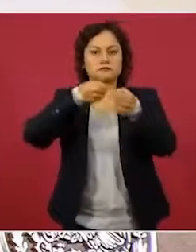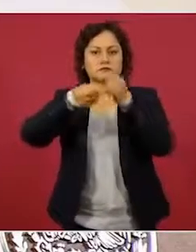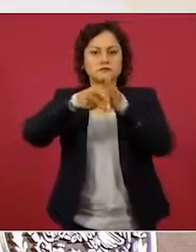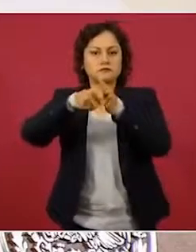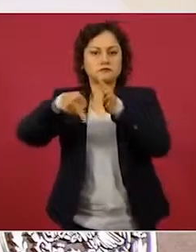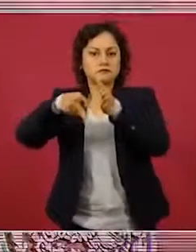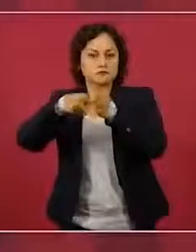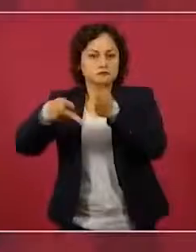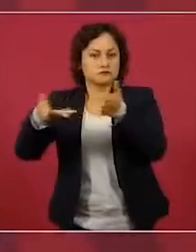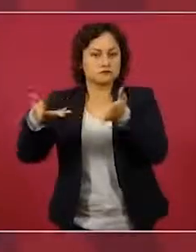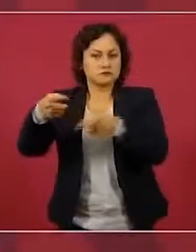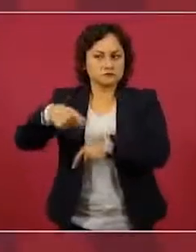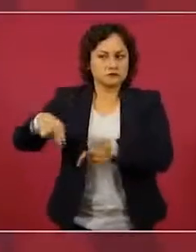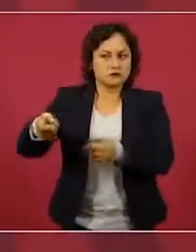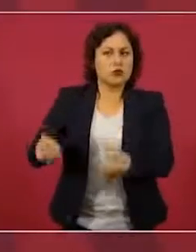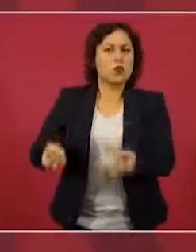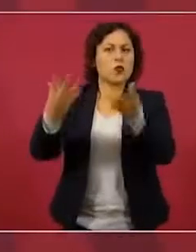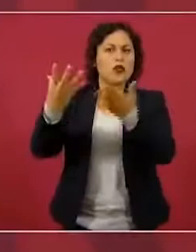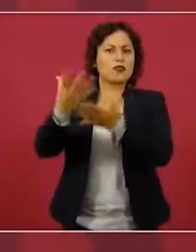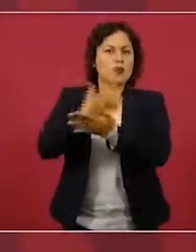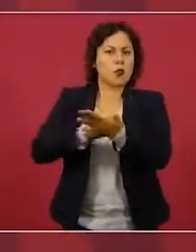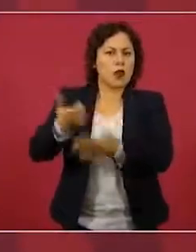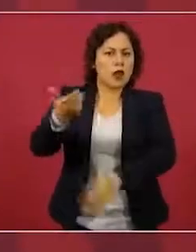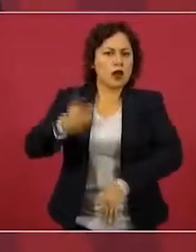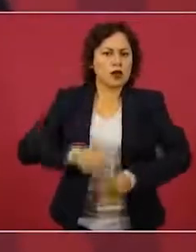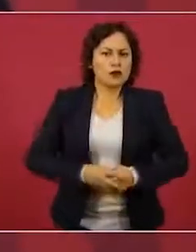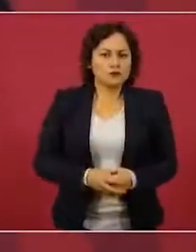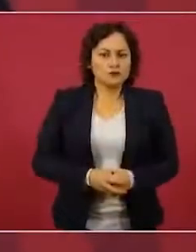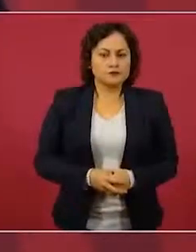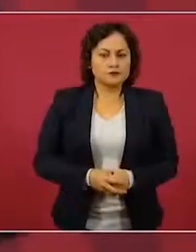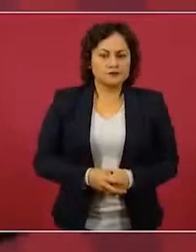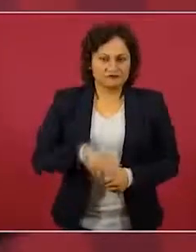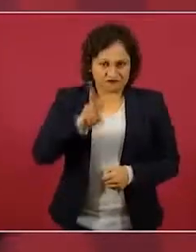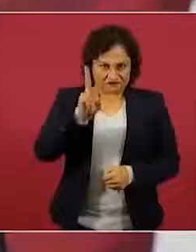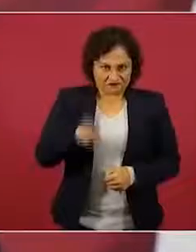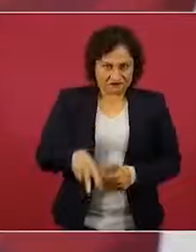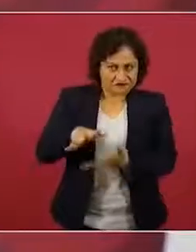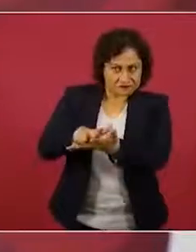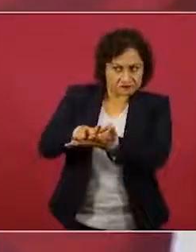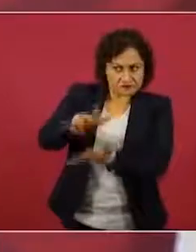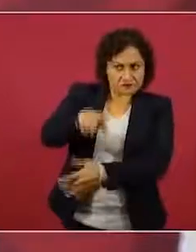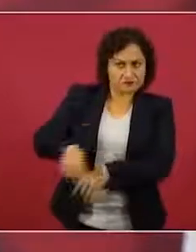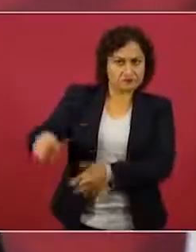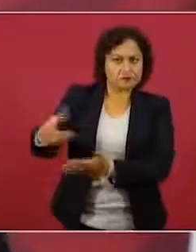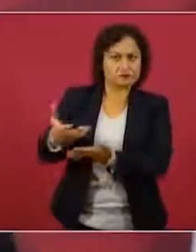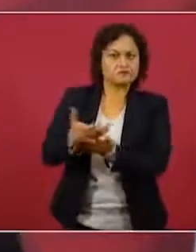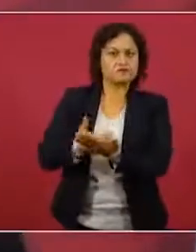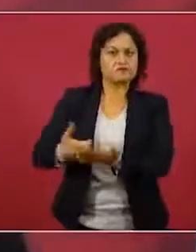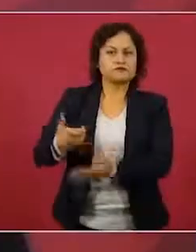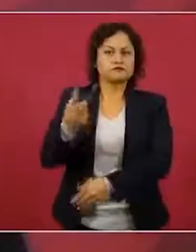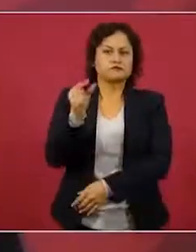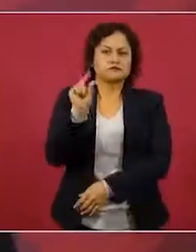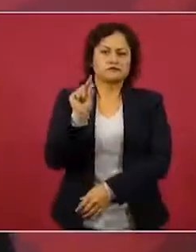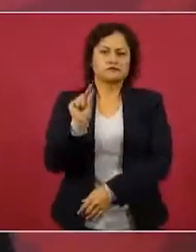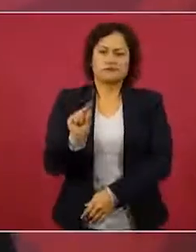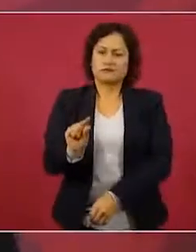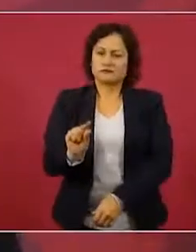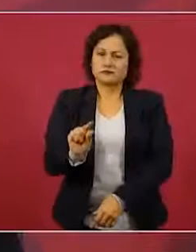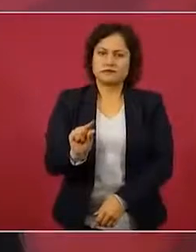gana muy poco, la inmensa mayoría.